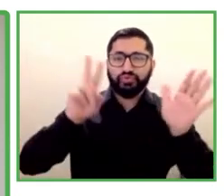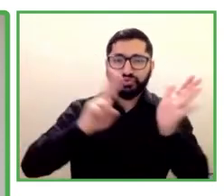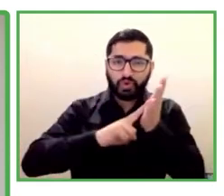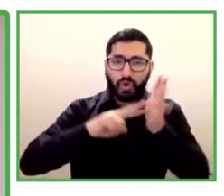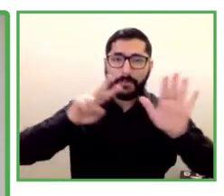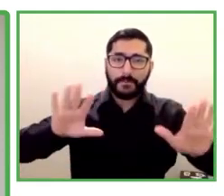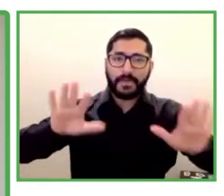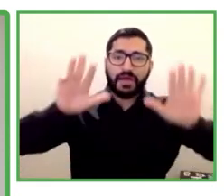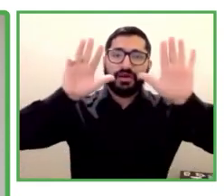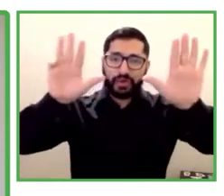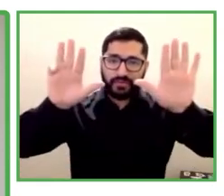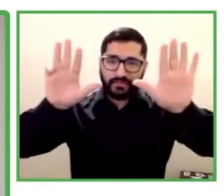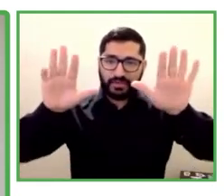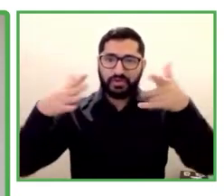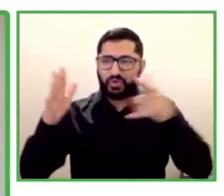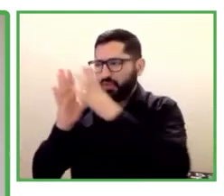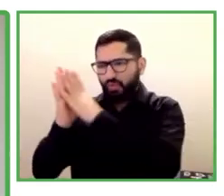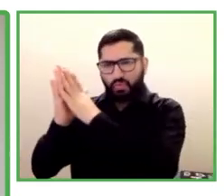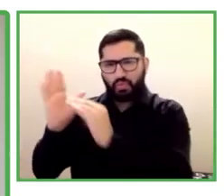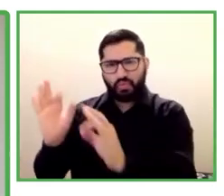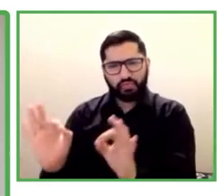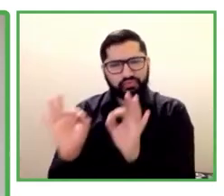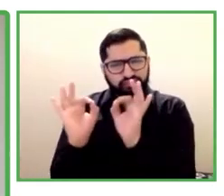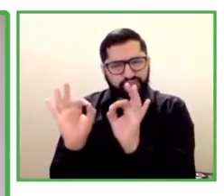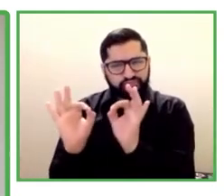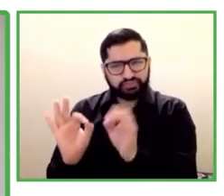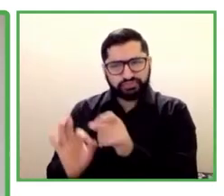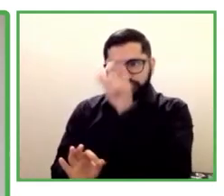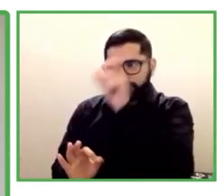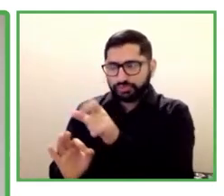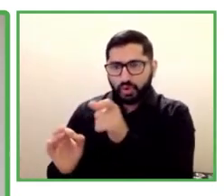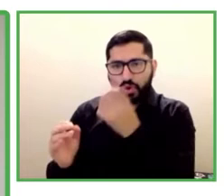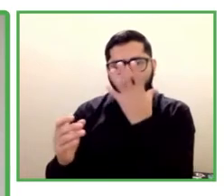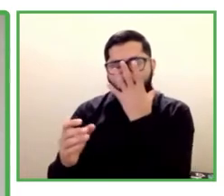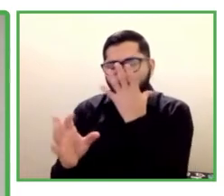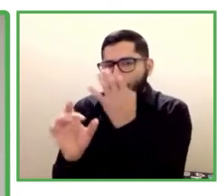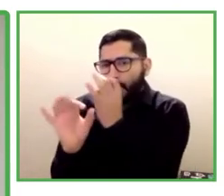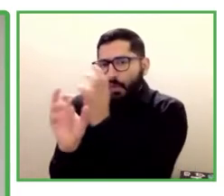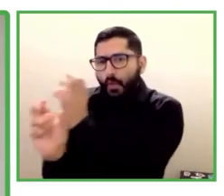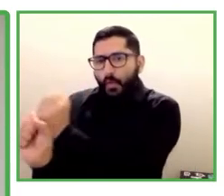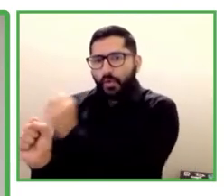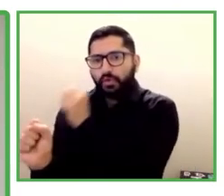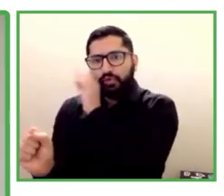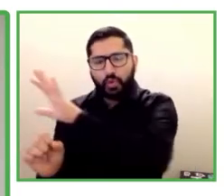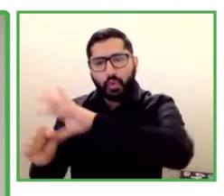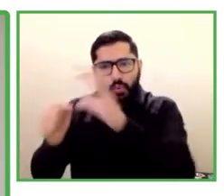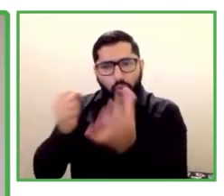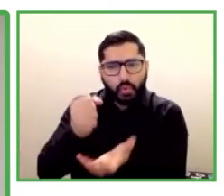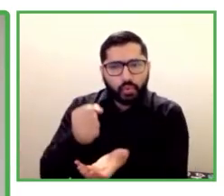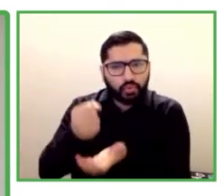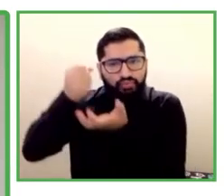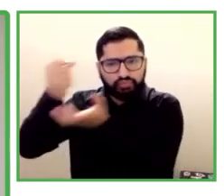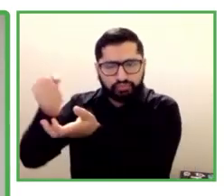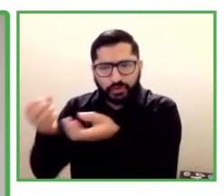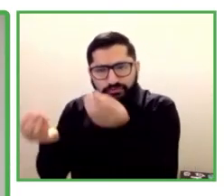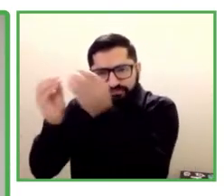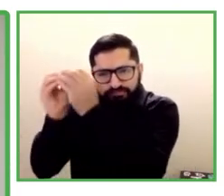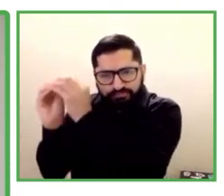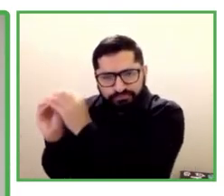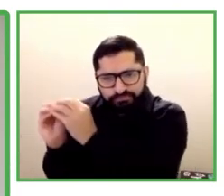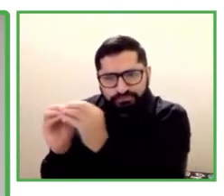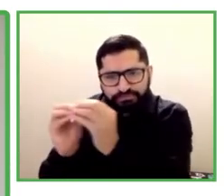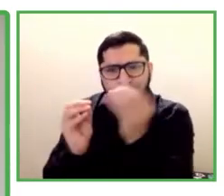quien provee fondos para poder hacer su trabajo escalable a nivel internacional. CENET, muchas gracias por unirtenos.